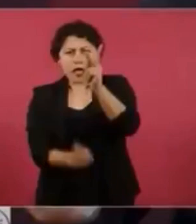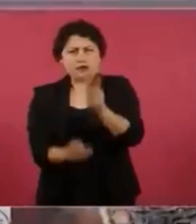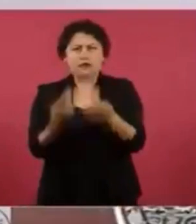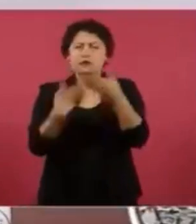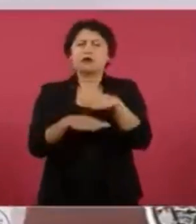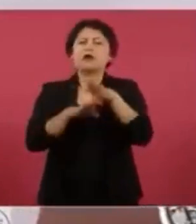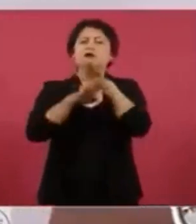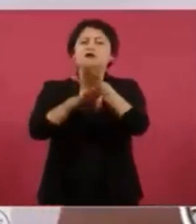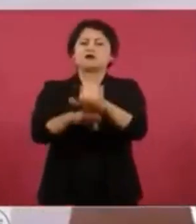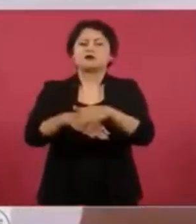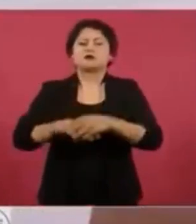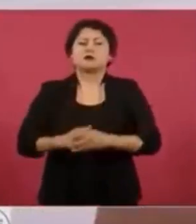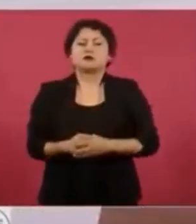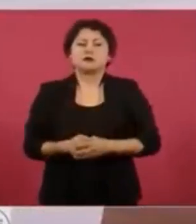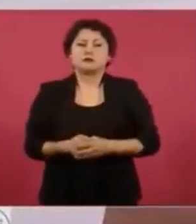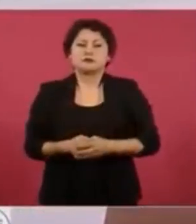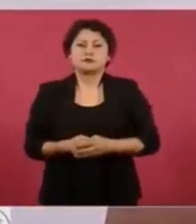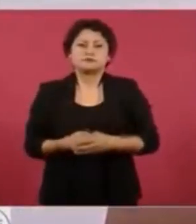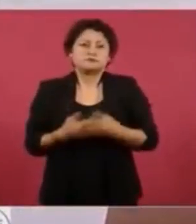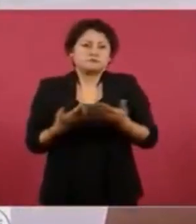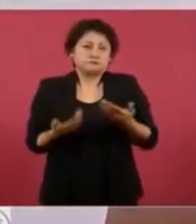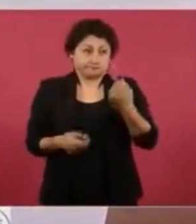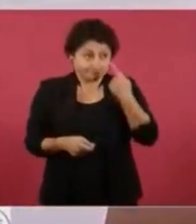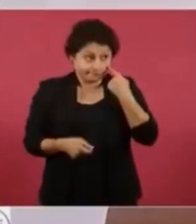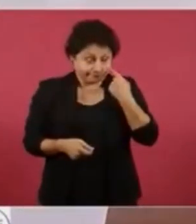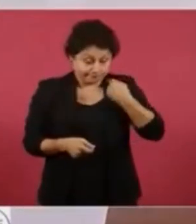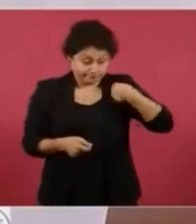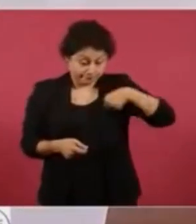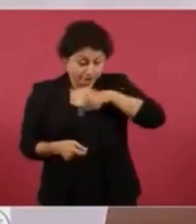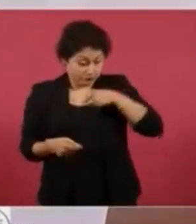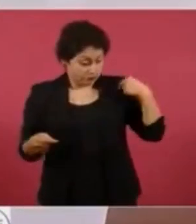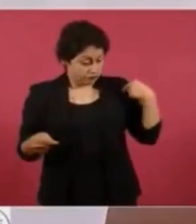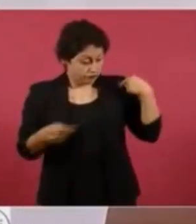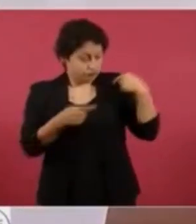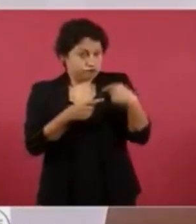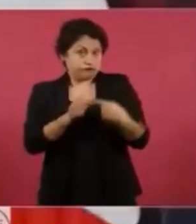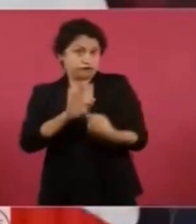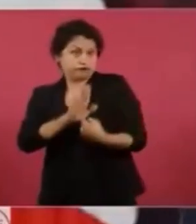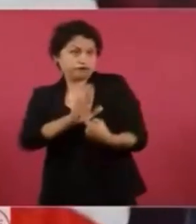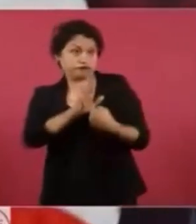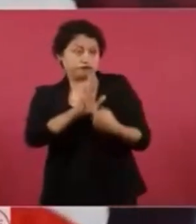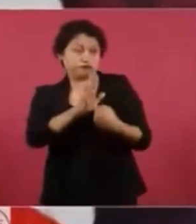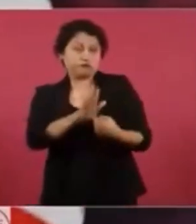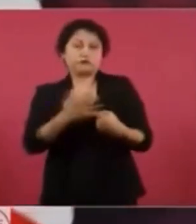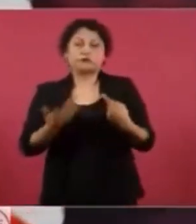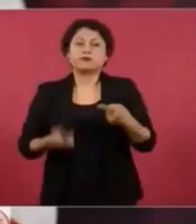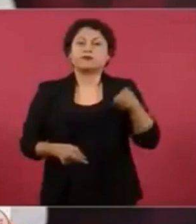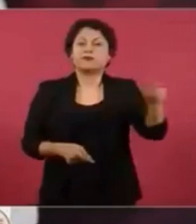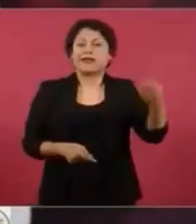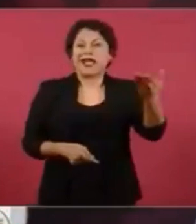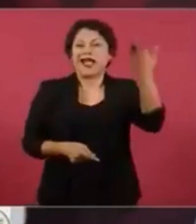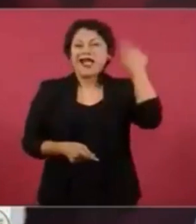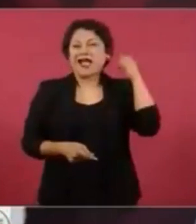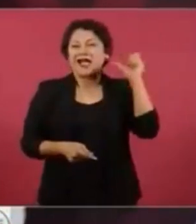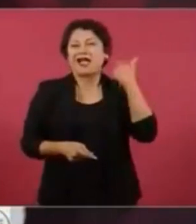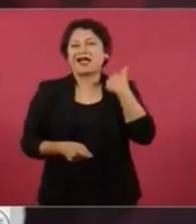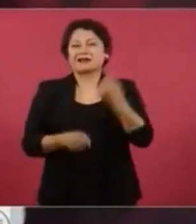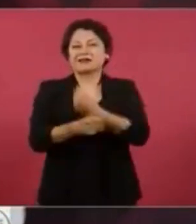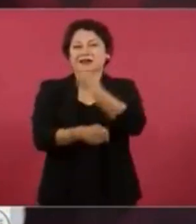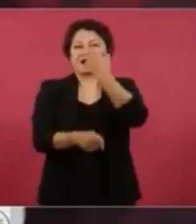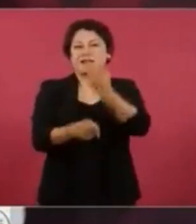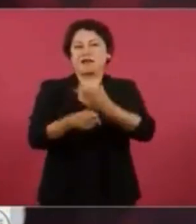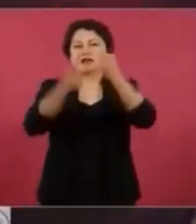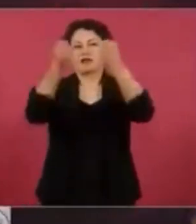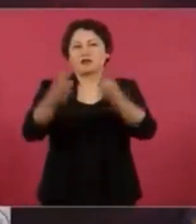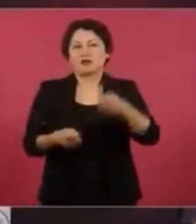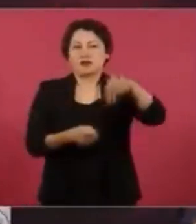estamos nosotros actuando. Él fue secretario de Seguridad en la Ciudad de México,